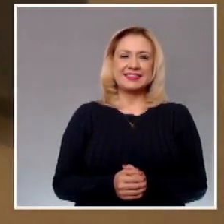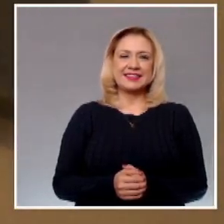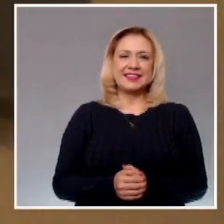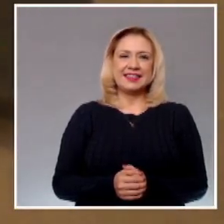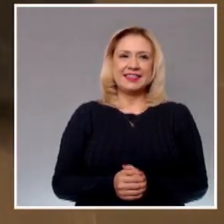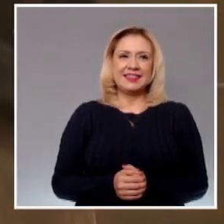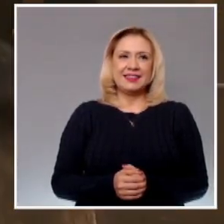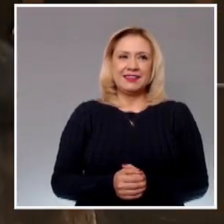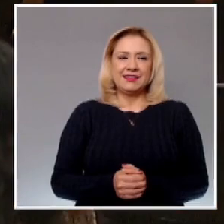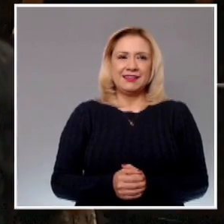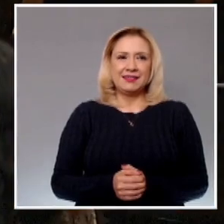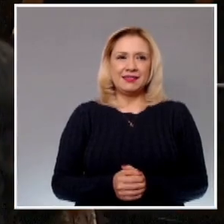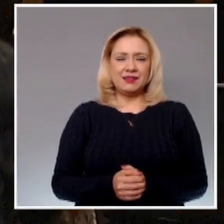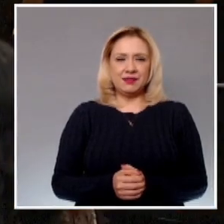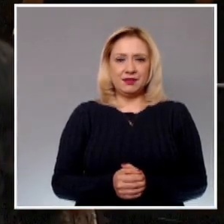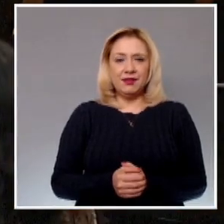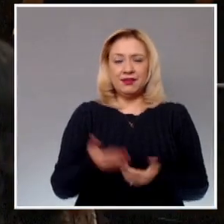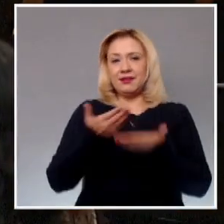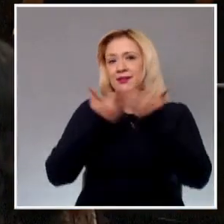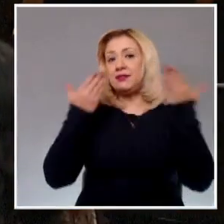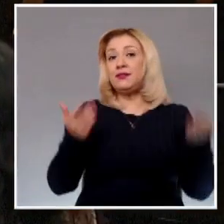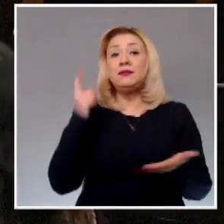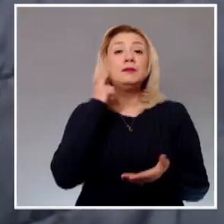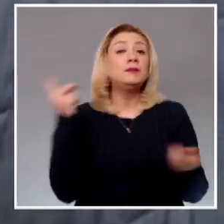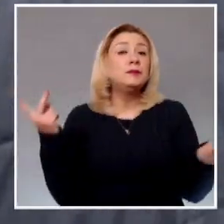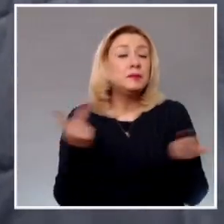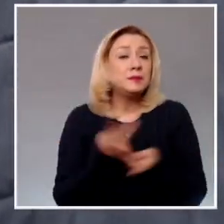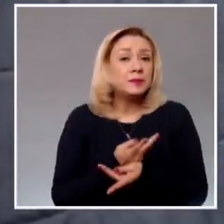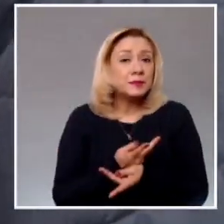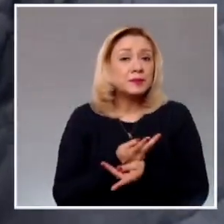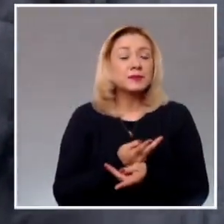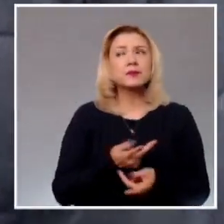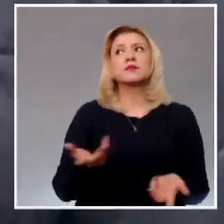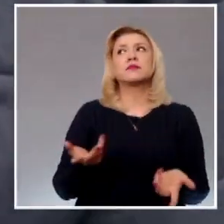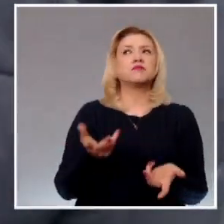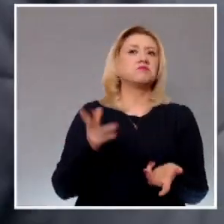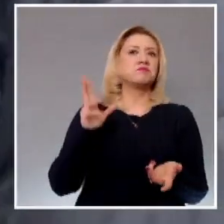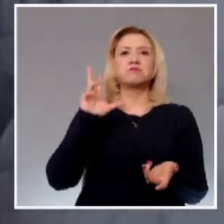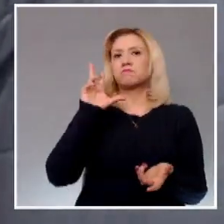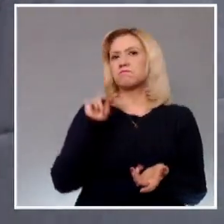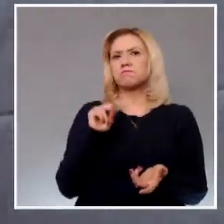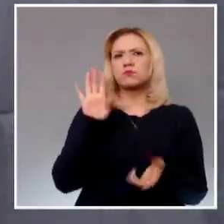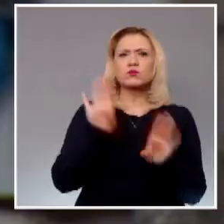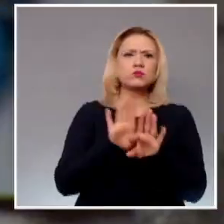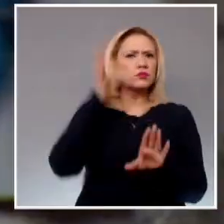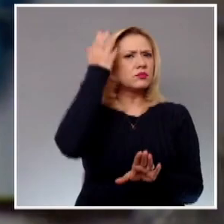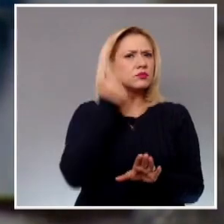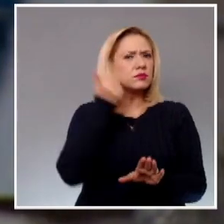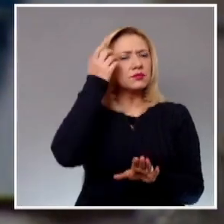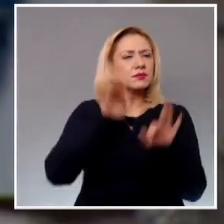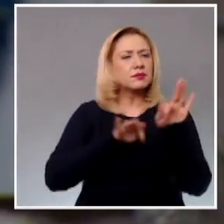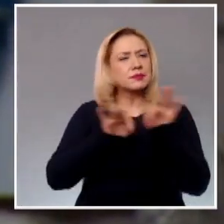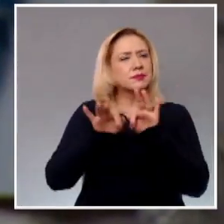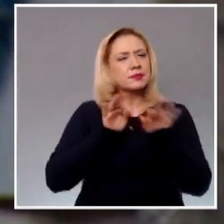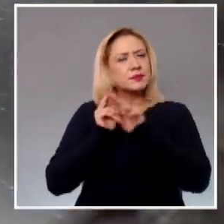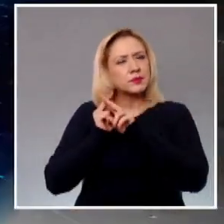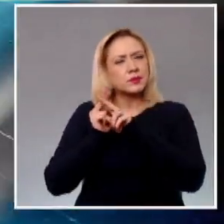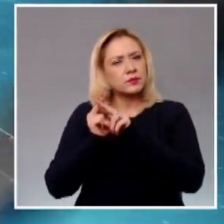Al regresar, no son incompatibles la pensión jubilatoria con la pensión por ascendencia.